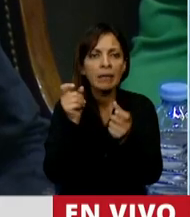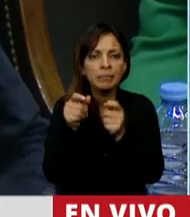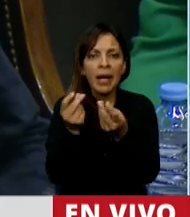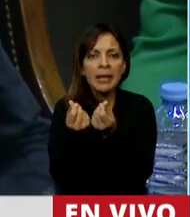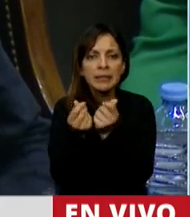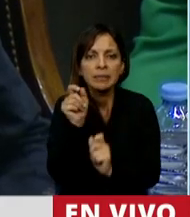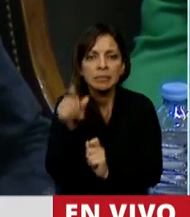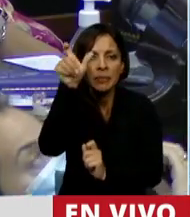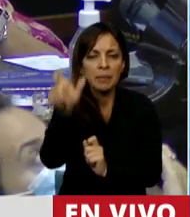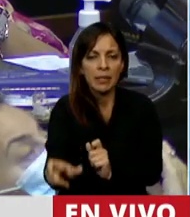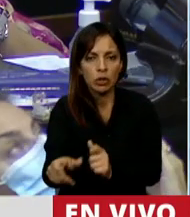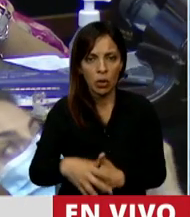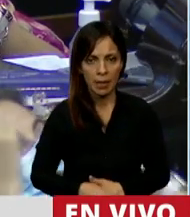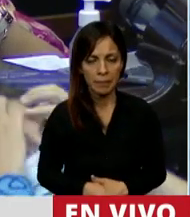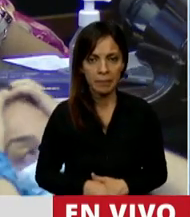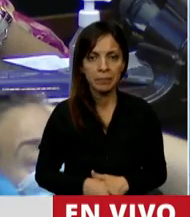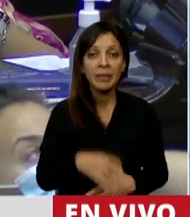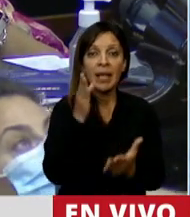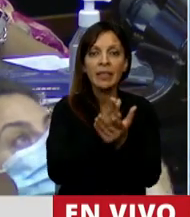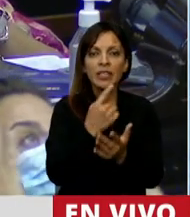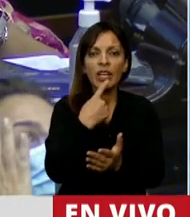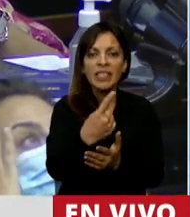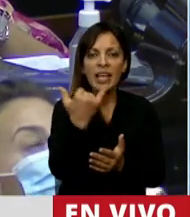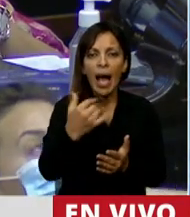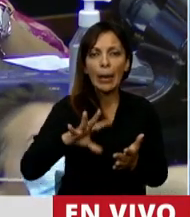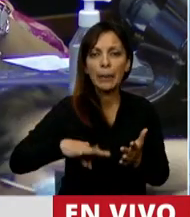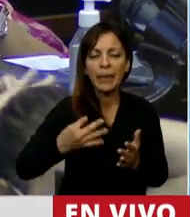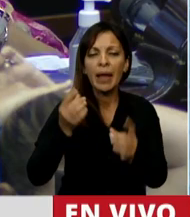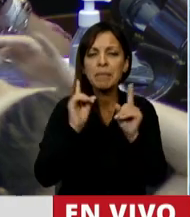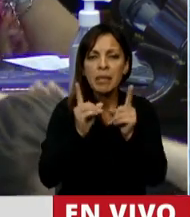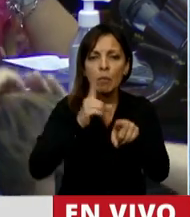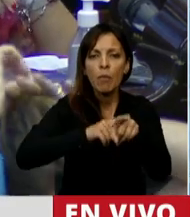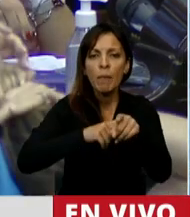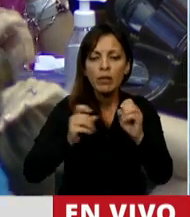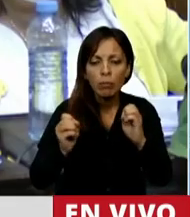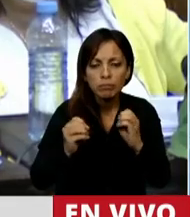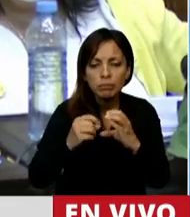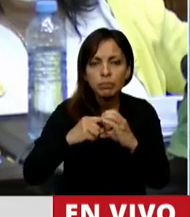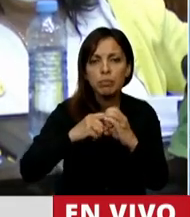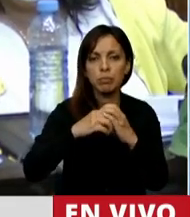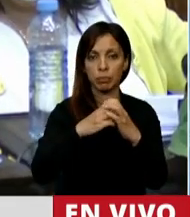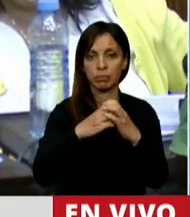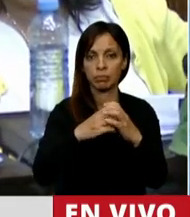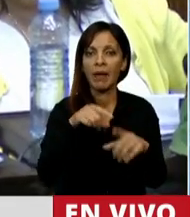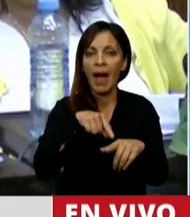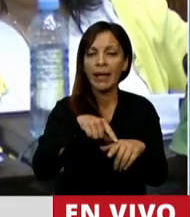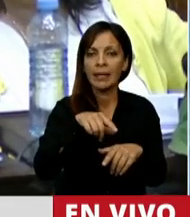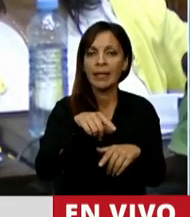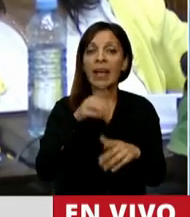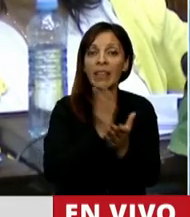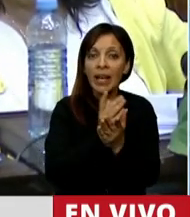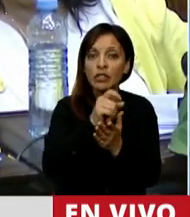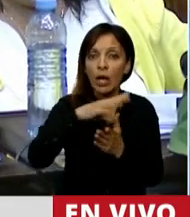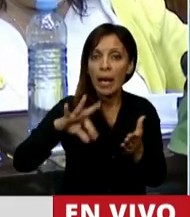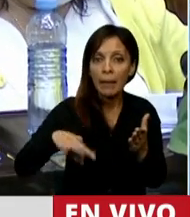humano. Que dice que existe vida desde la concepción. Y que la vida, ese derecho a la vida,